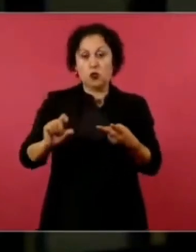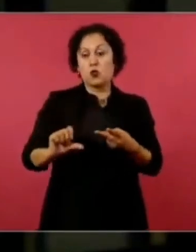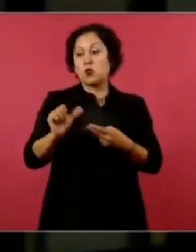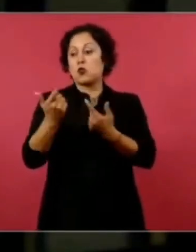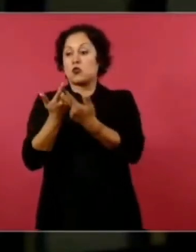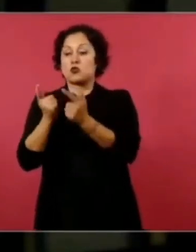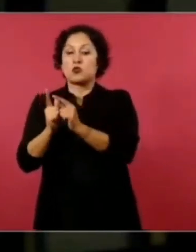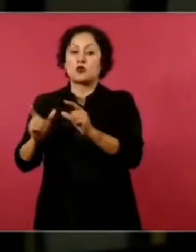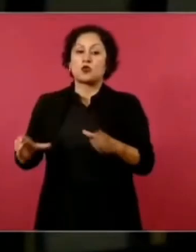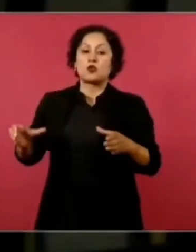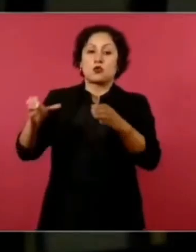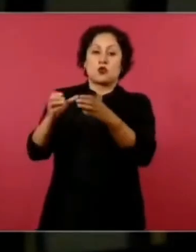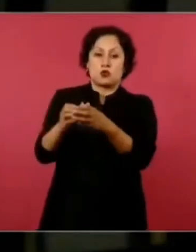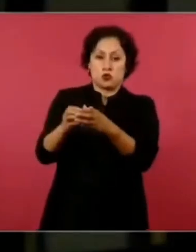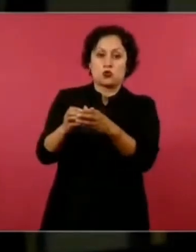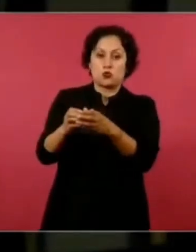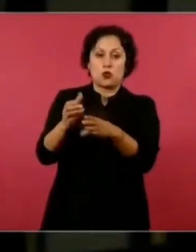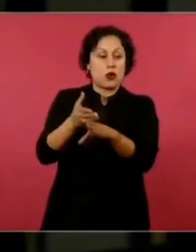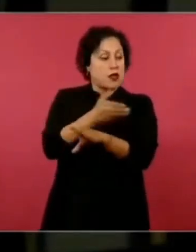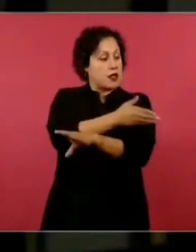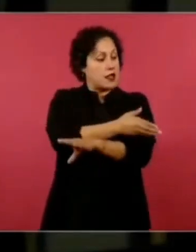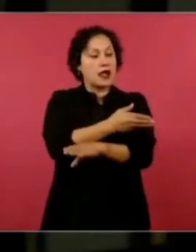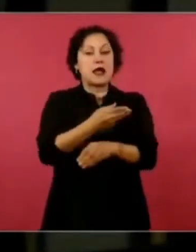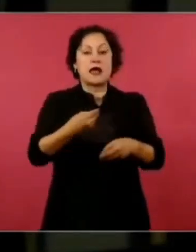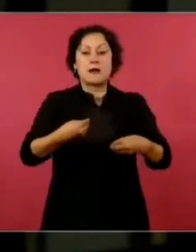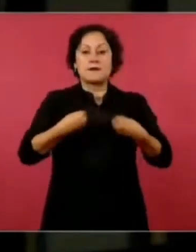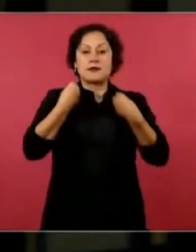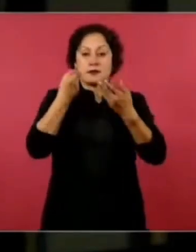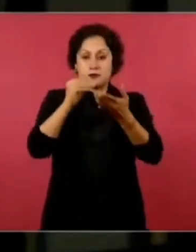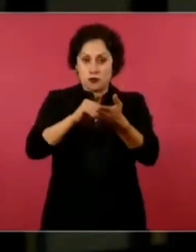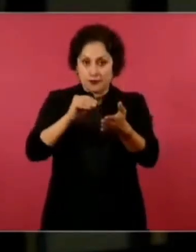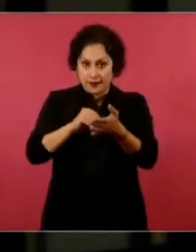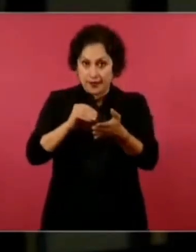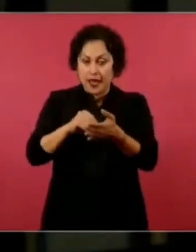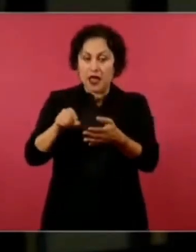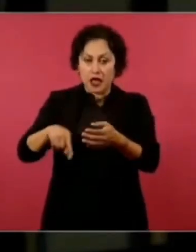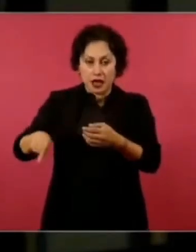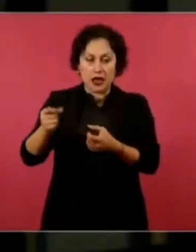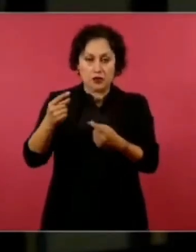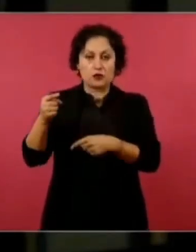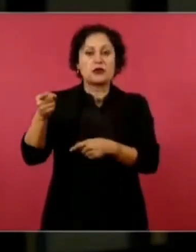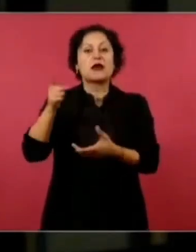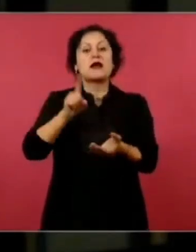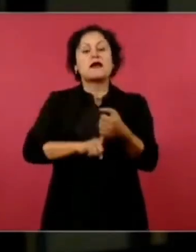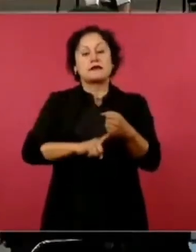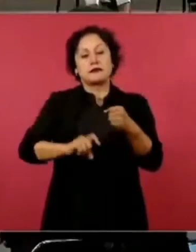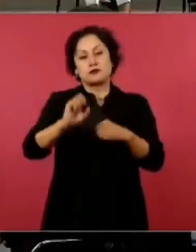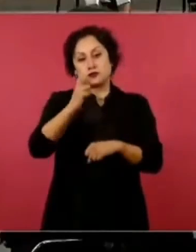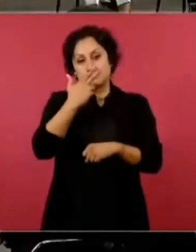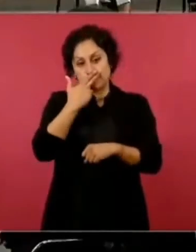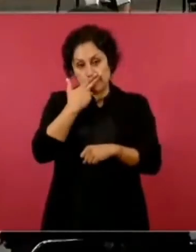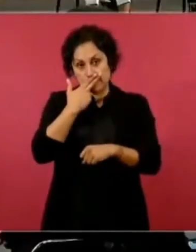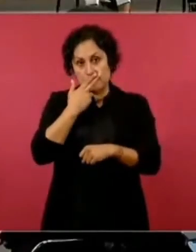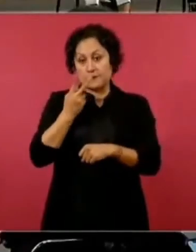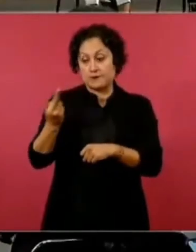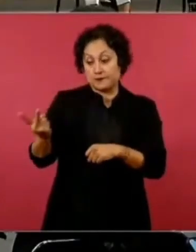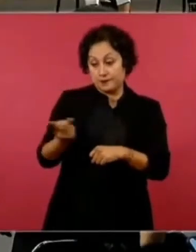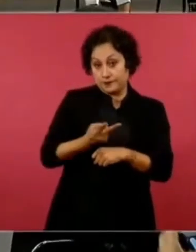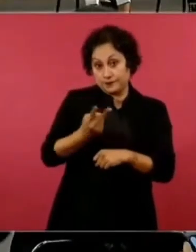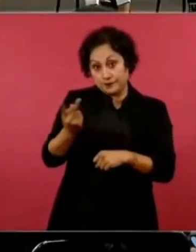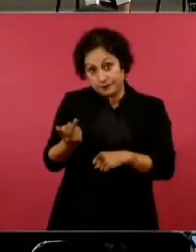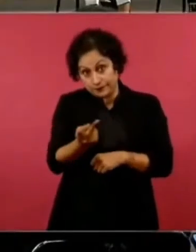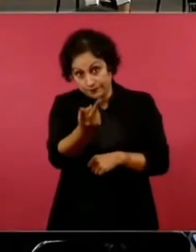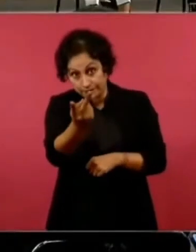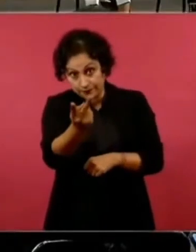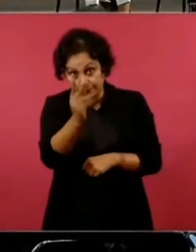sobrevivientes de la guerra sucia de Ciudad Juárez, Chihuahua, preguntan esto antes de que